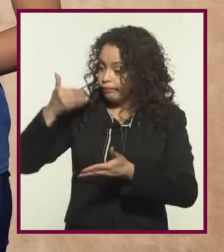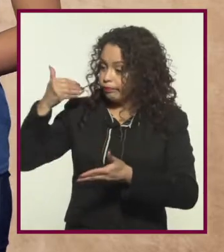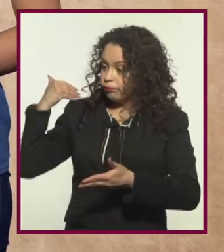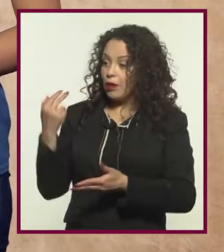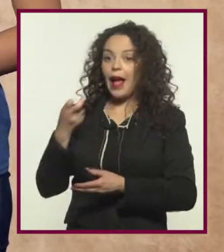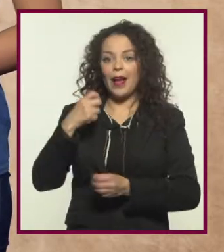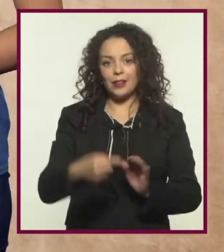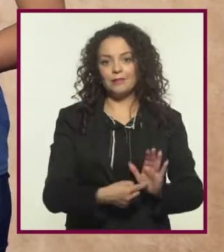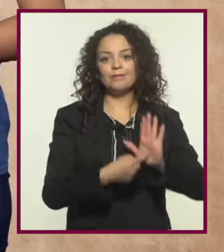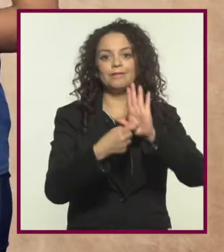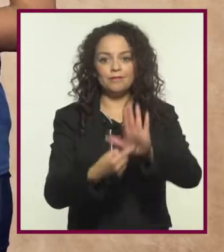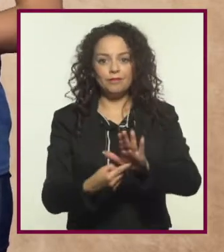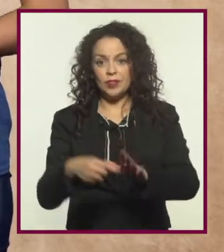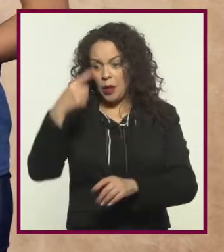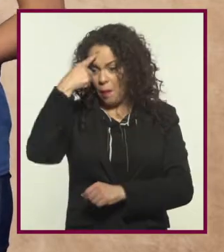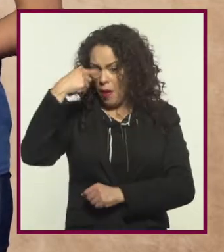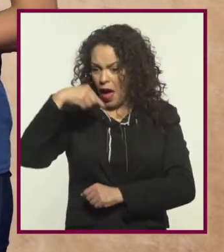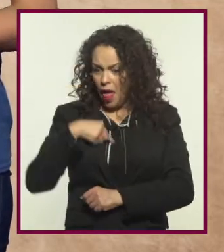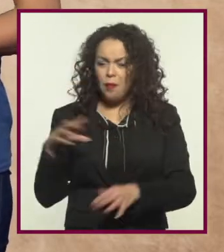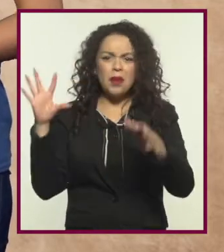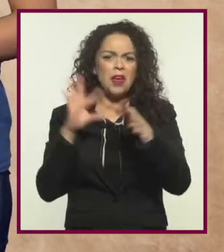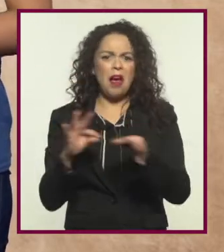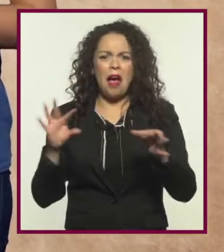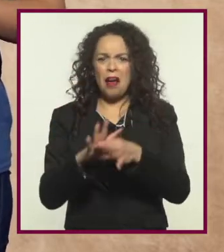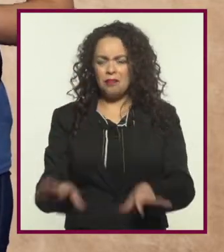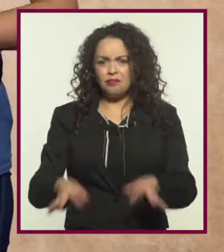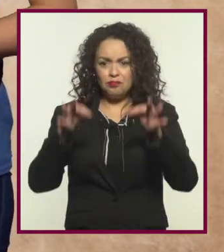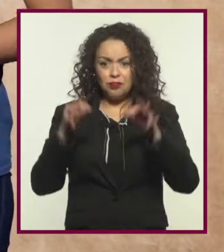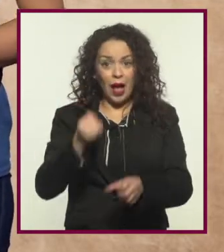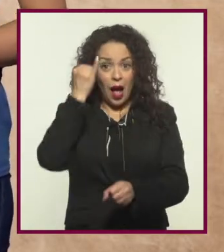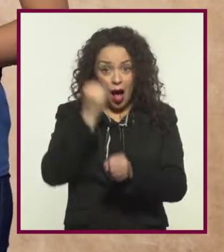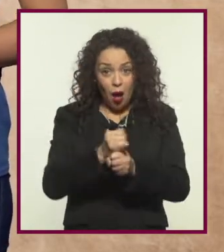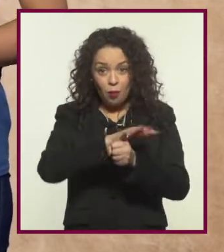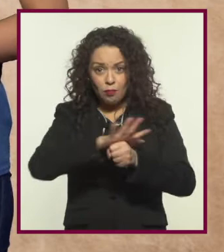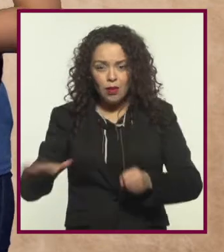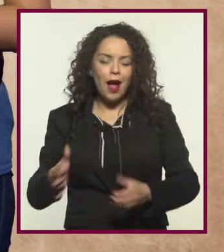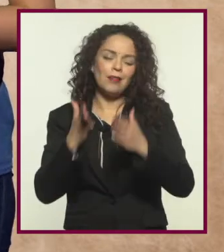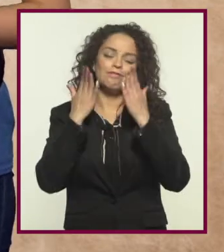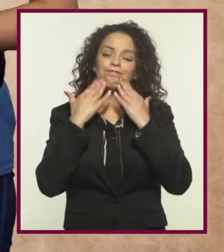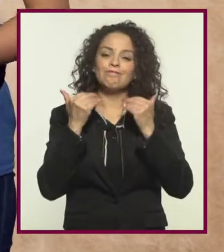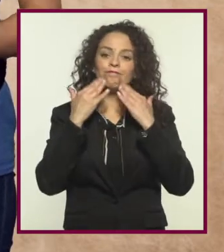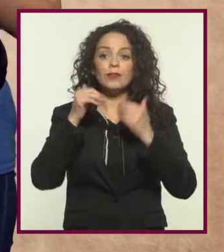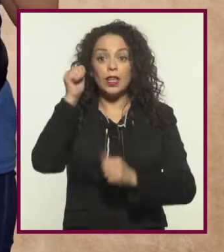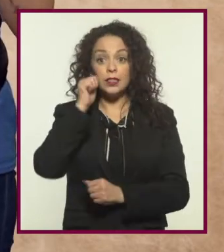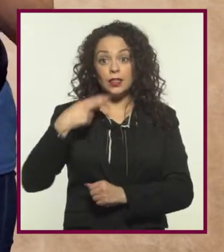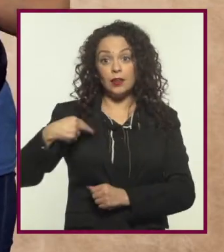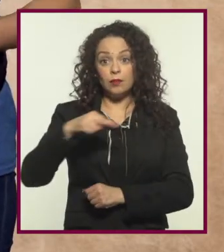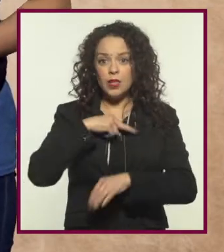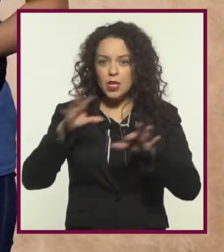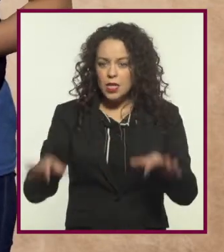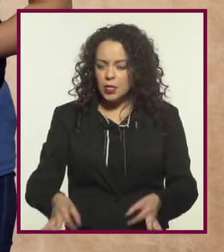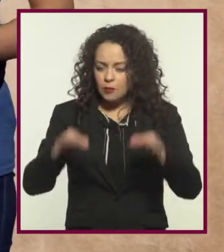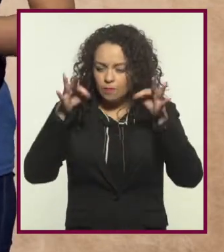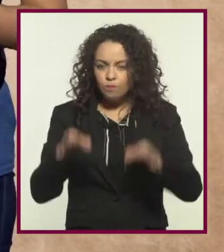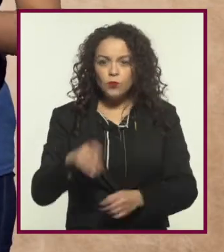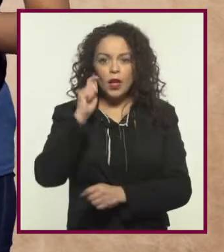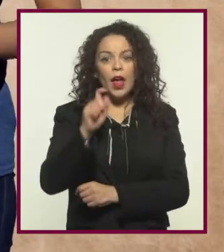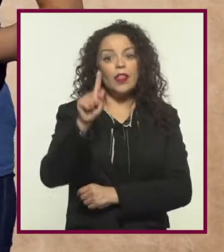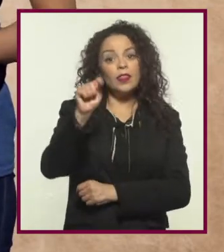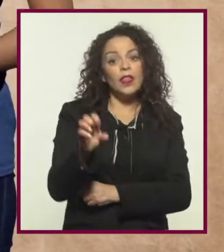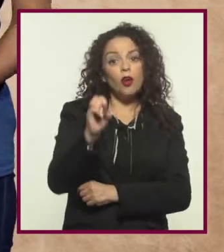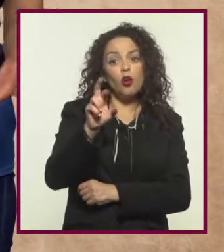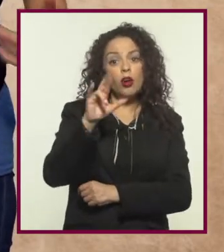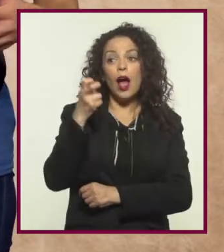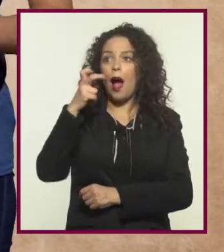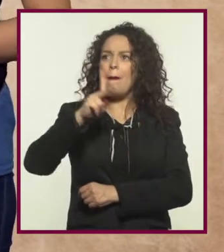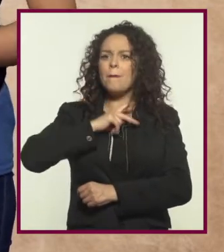contemporáneas. Para mí todo era explicable y nada era imposible, y siempre manejé con todo rigor las teorías